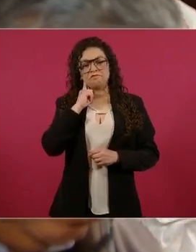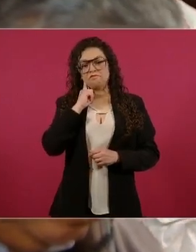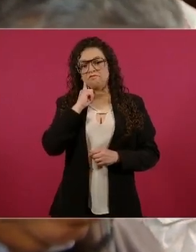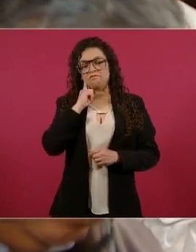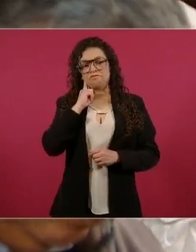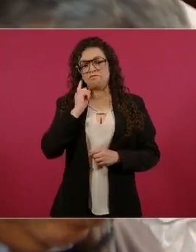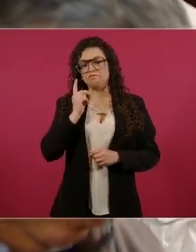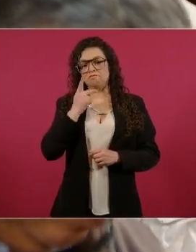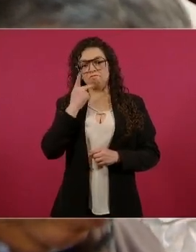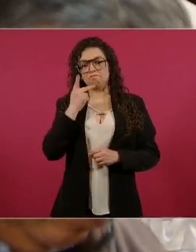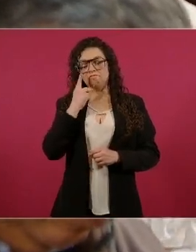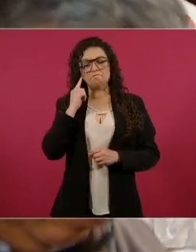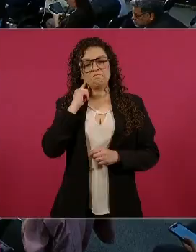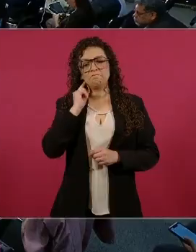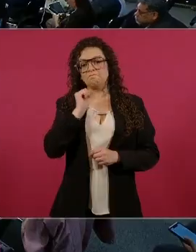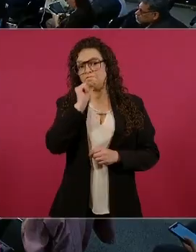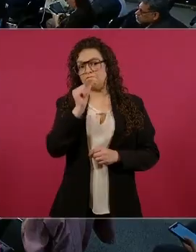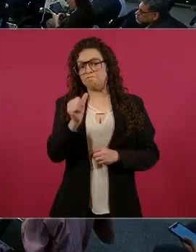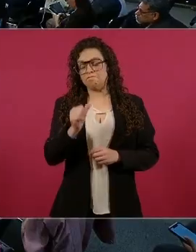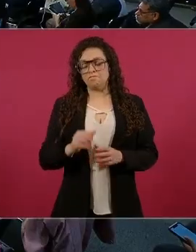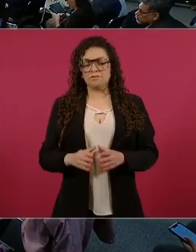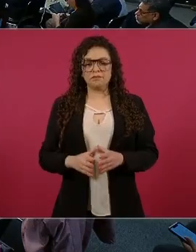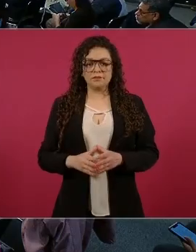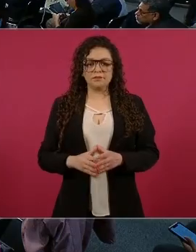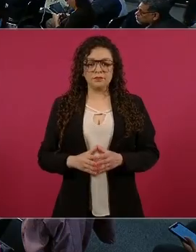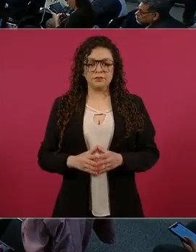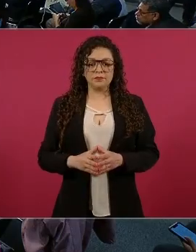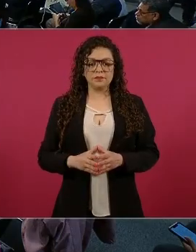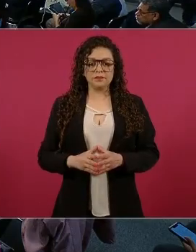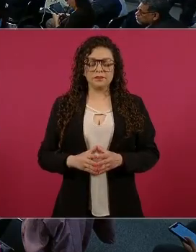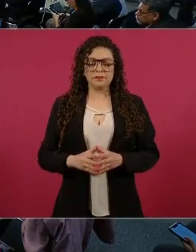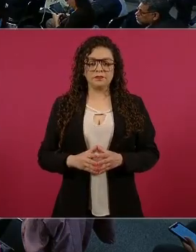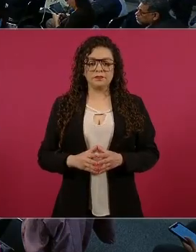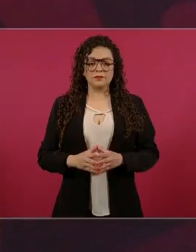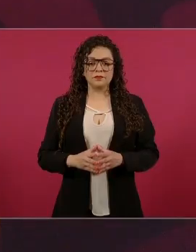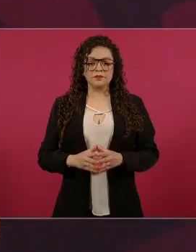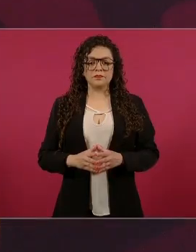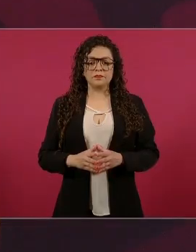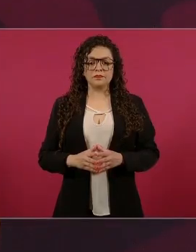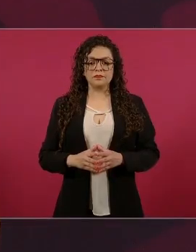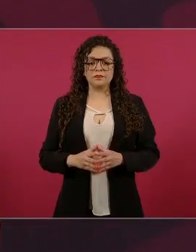el Consejo de la Judicatura? Bueno, habría que ver